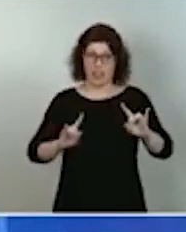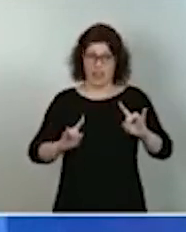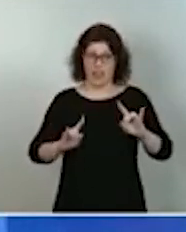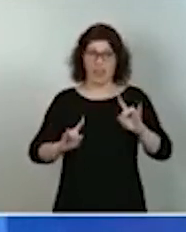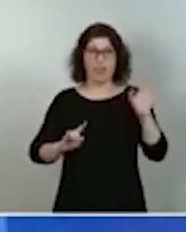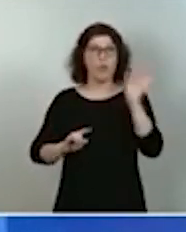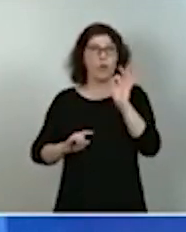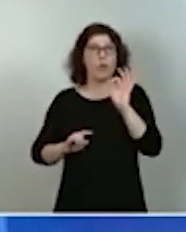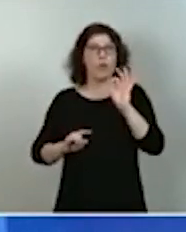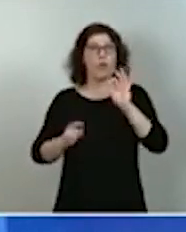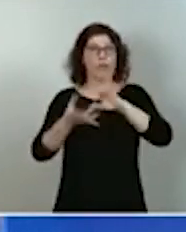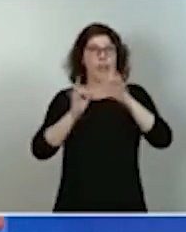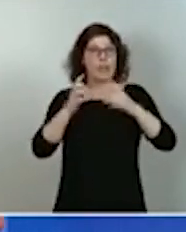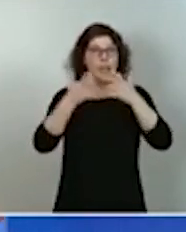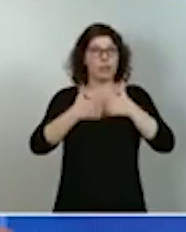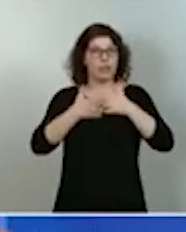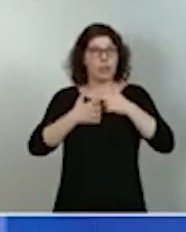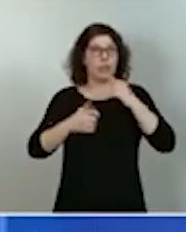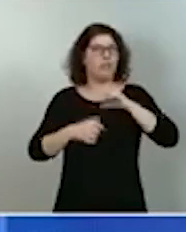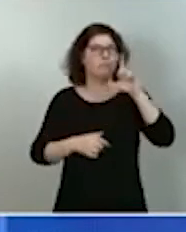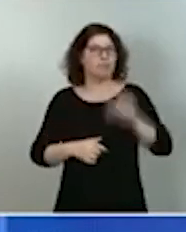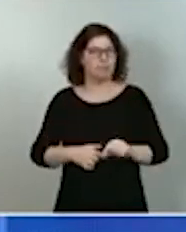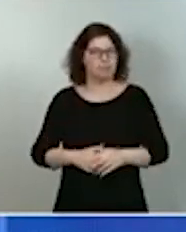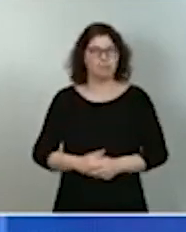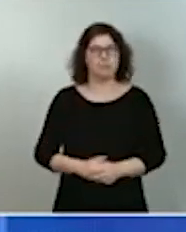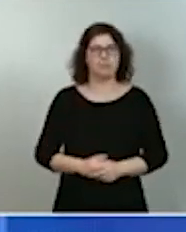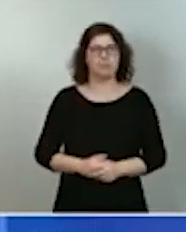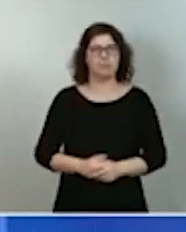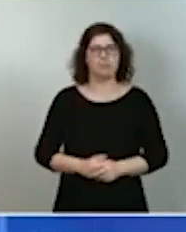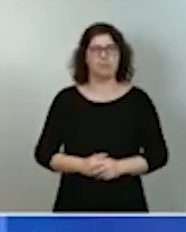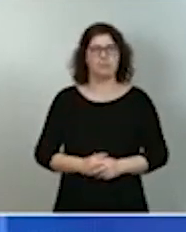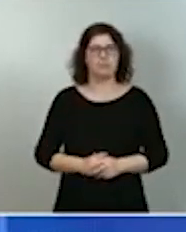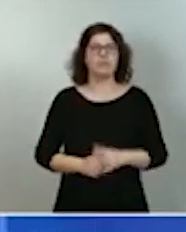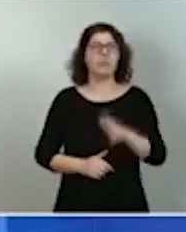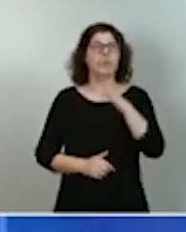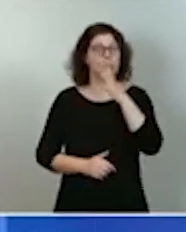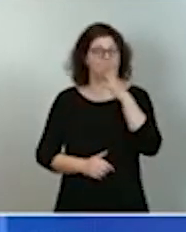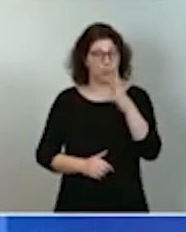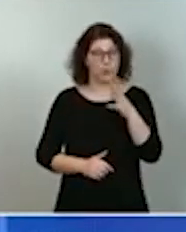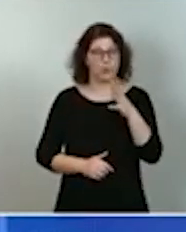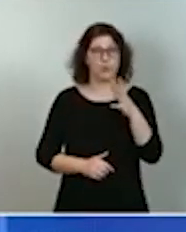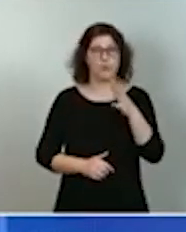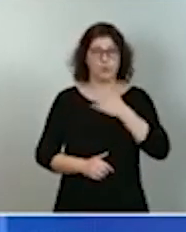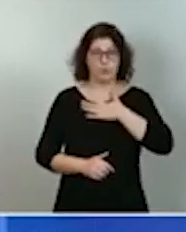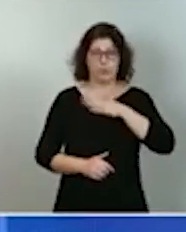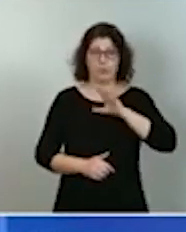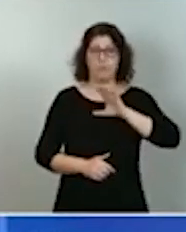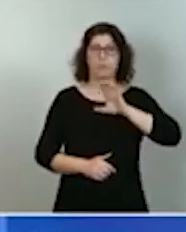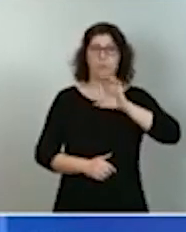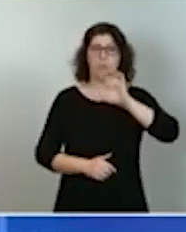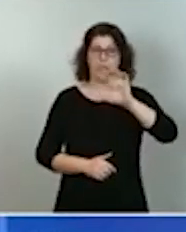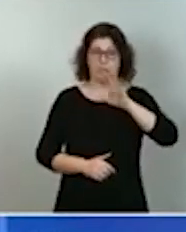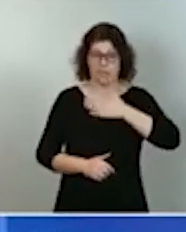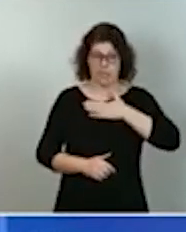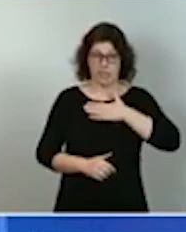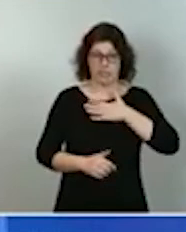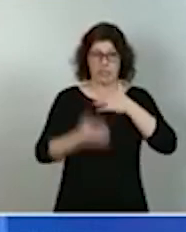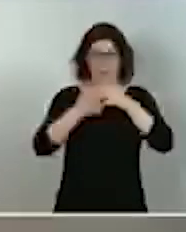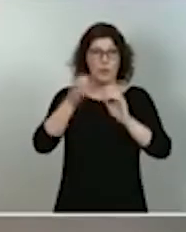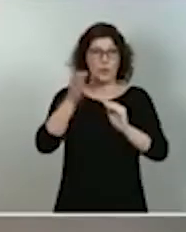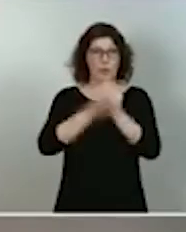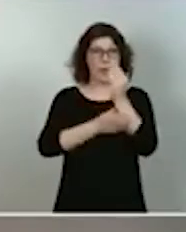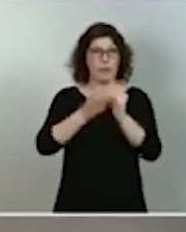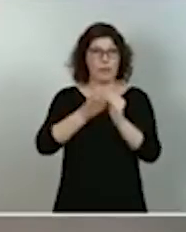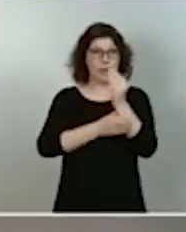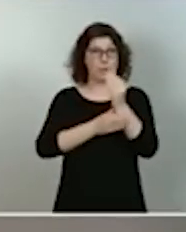cadena industrial. Porque es importante destacar que en nuestro país fabricamos ya el 60% del